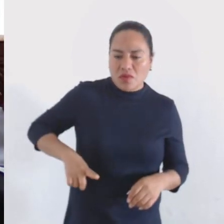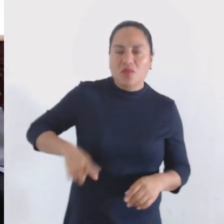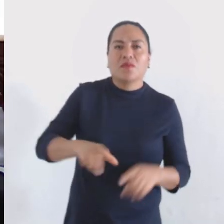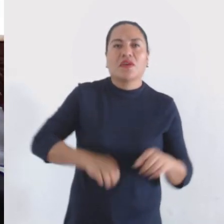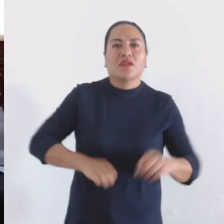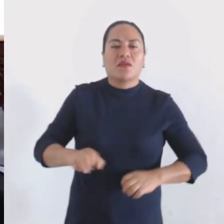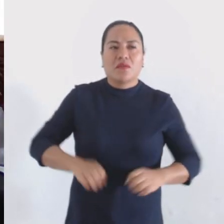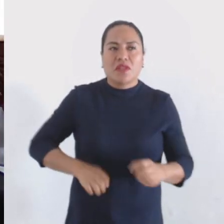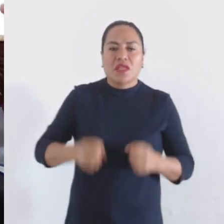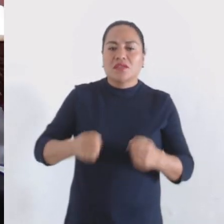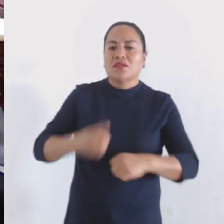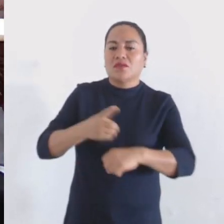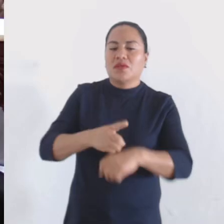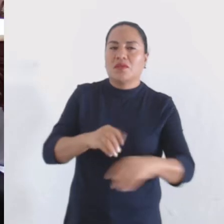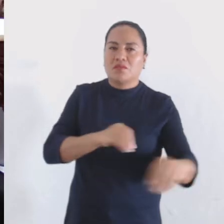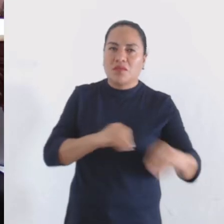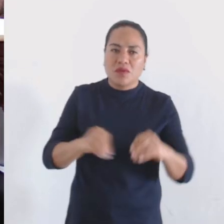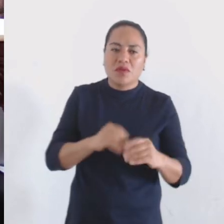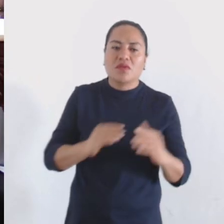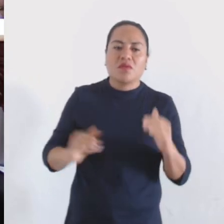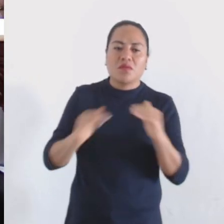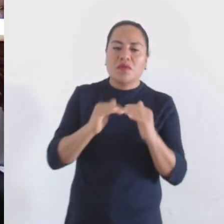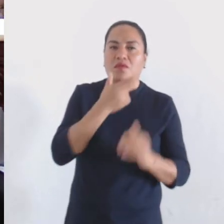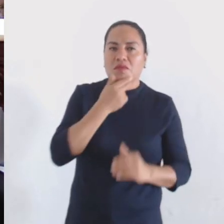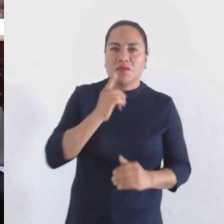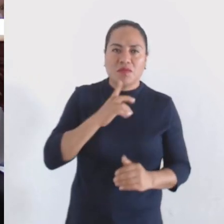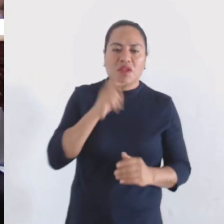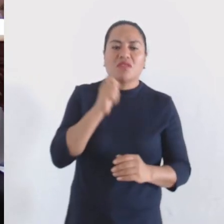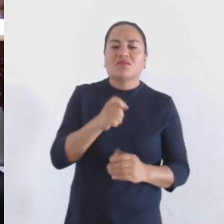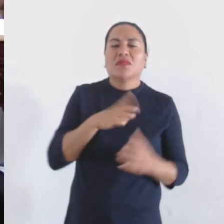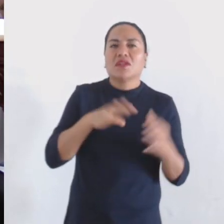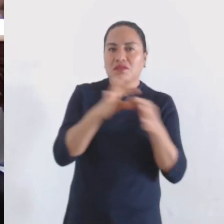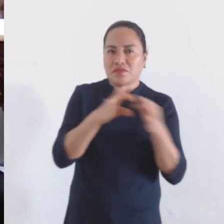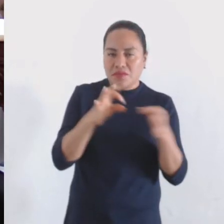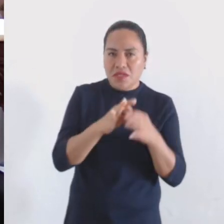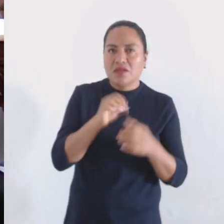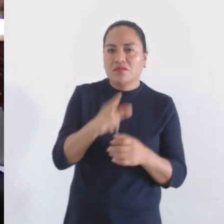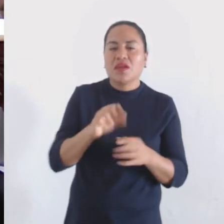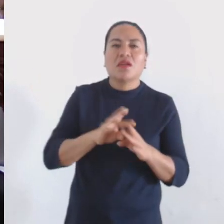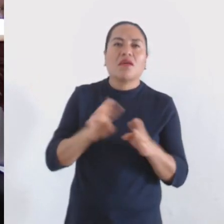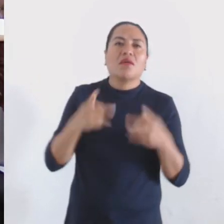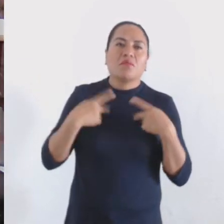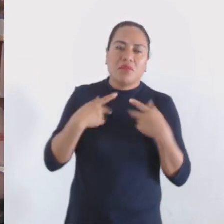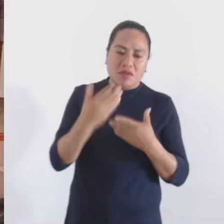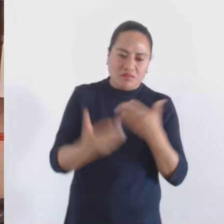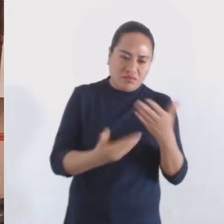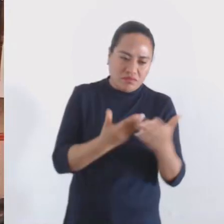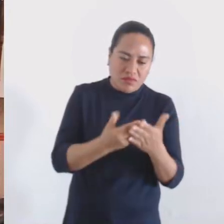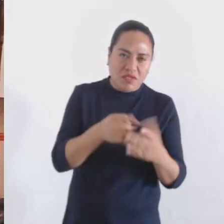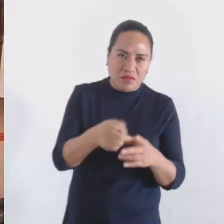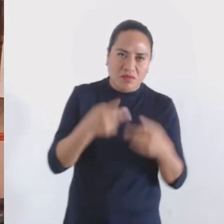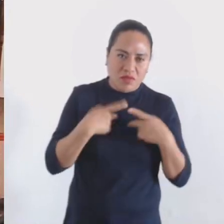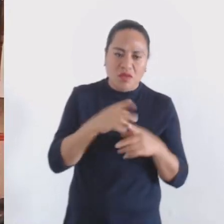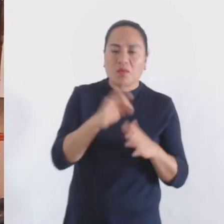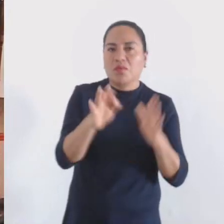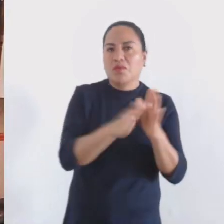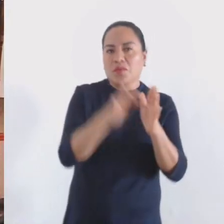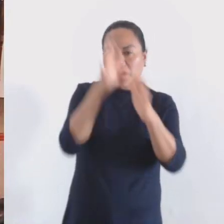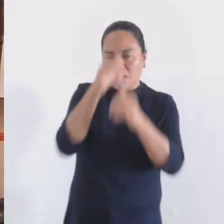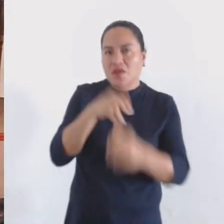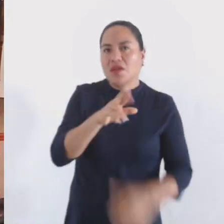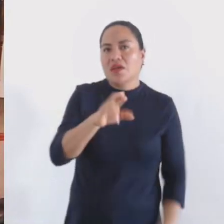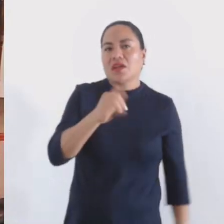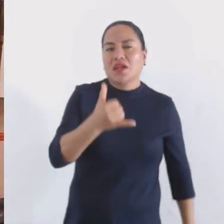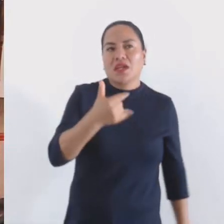de Seguridad Ciudadana y Movilidad y de Igualdad de Género, mediante el que se determina regresar a sus proponentes los puntos de acuerdo números